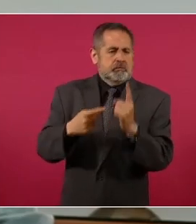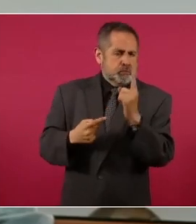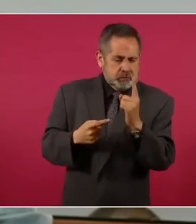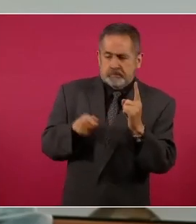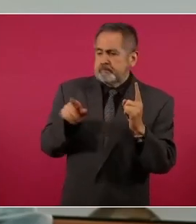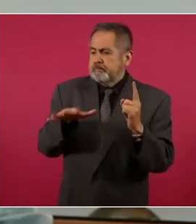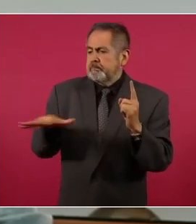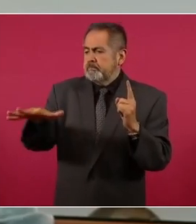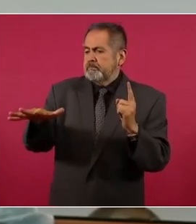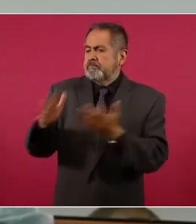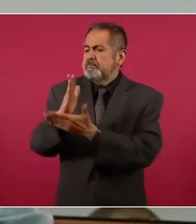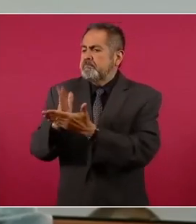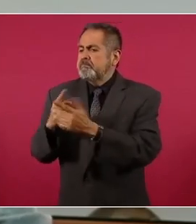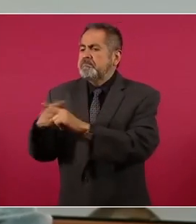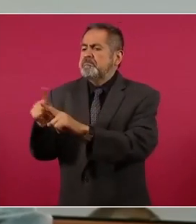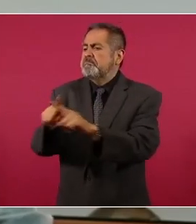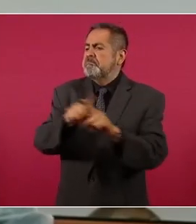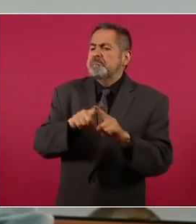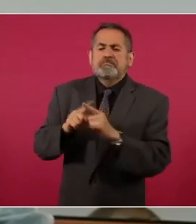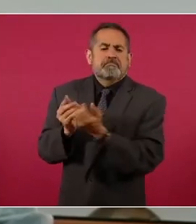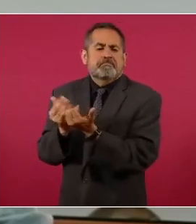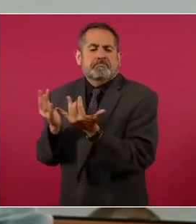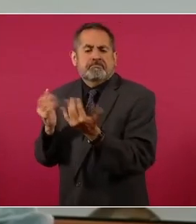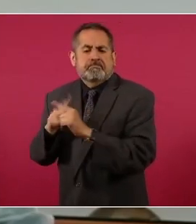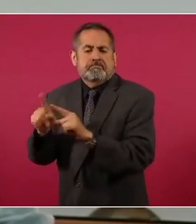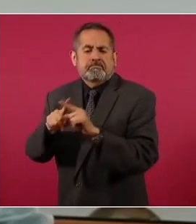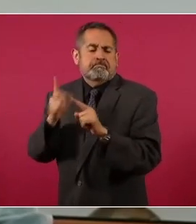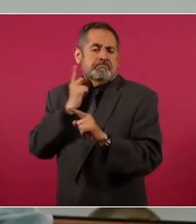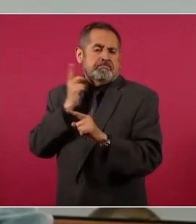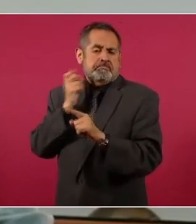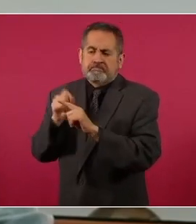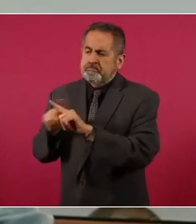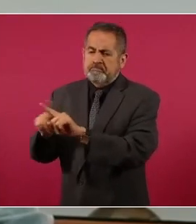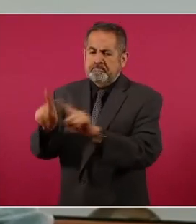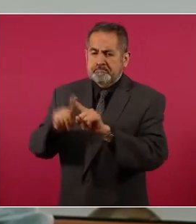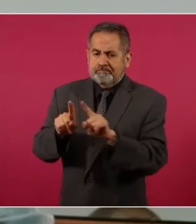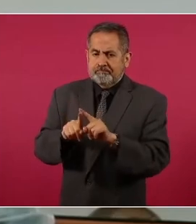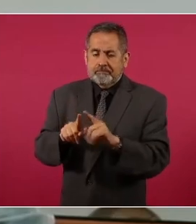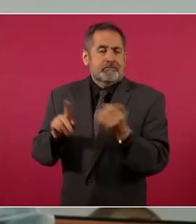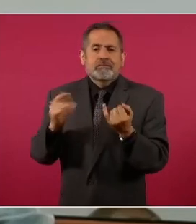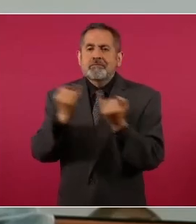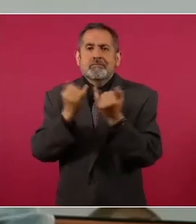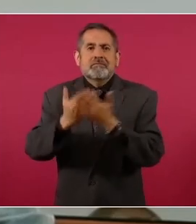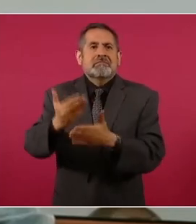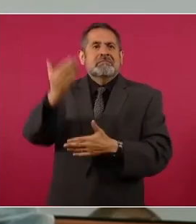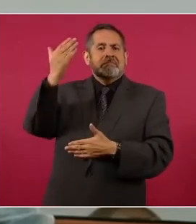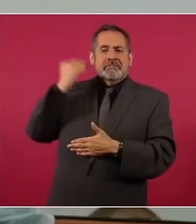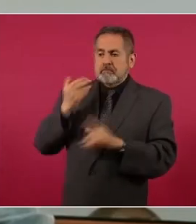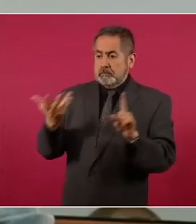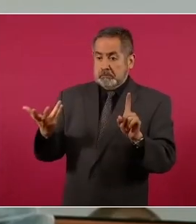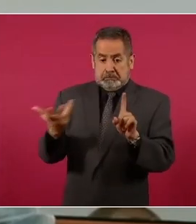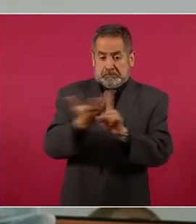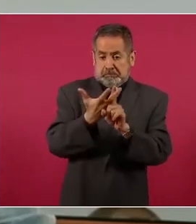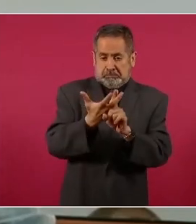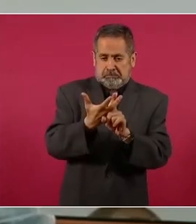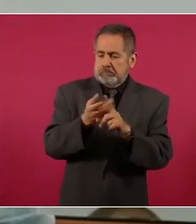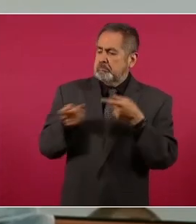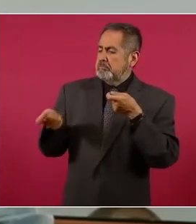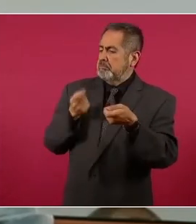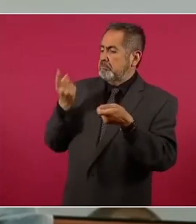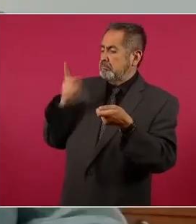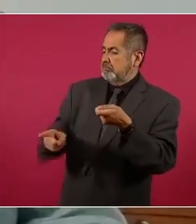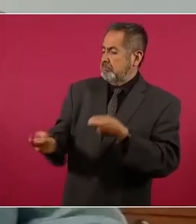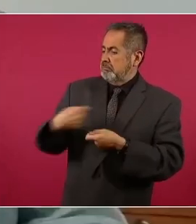El Congreso debe ser plural. El Congreso no debe ser, como en el siglo XX, un órgano servil del